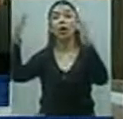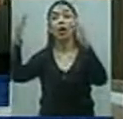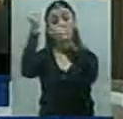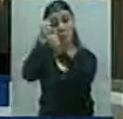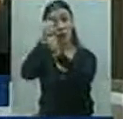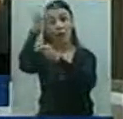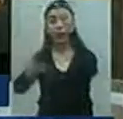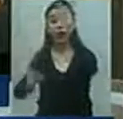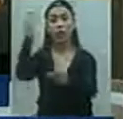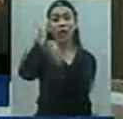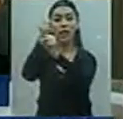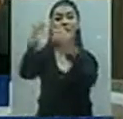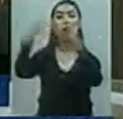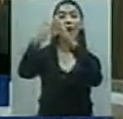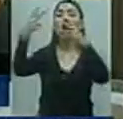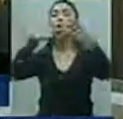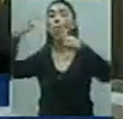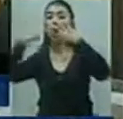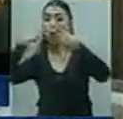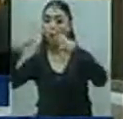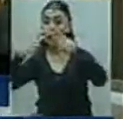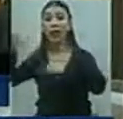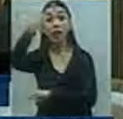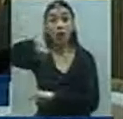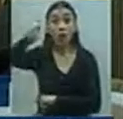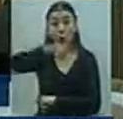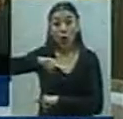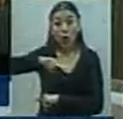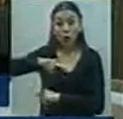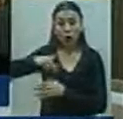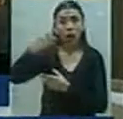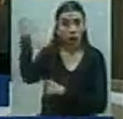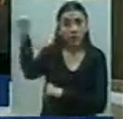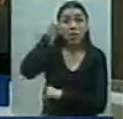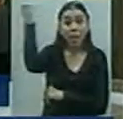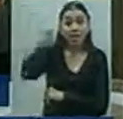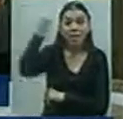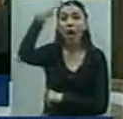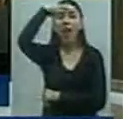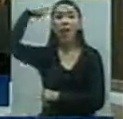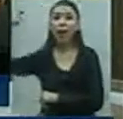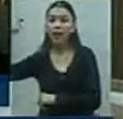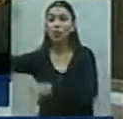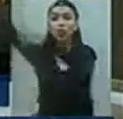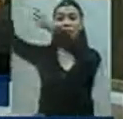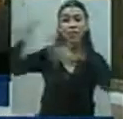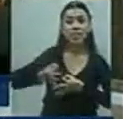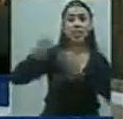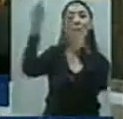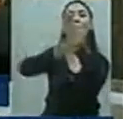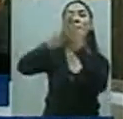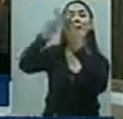Fíjese la importancia de que venga el Ministro de Agricultura de la Nación, junto con nuestro